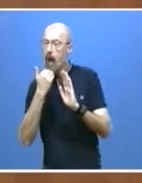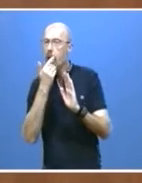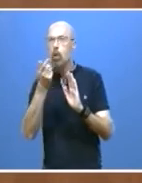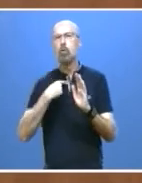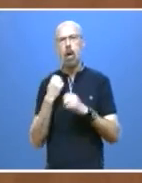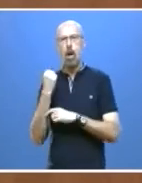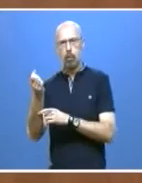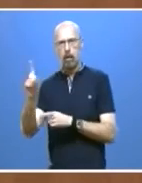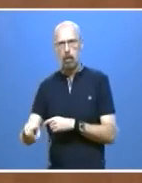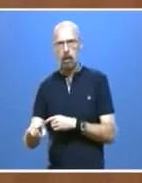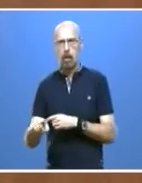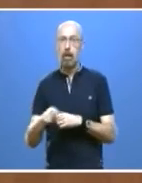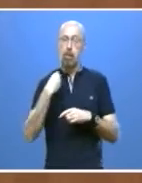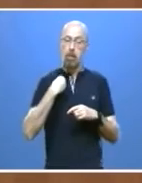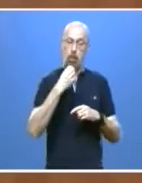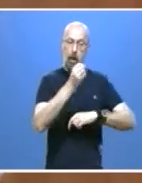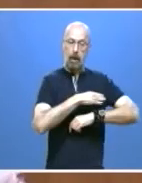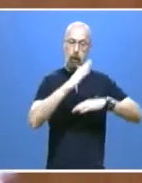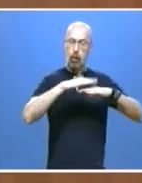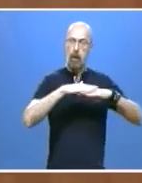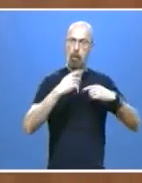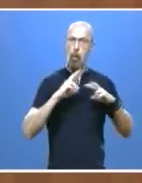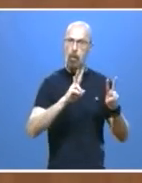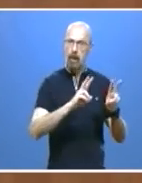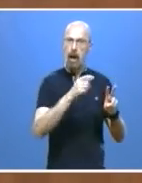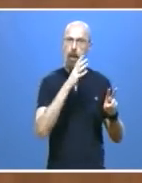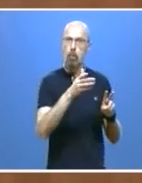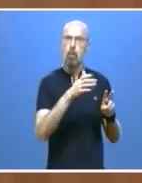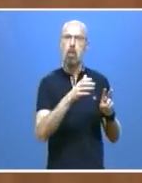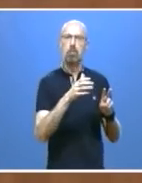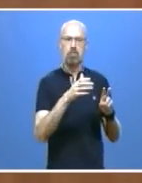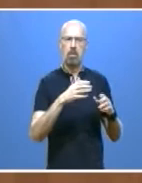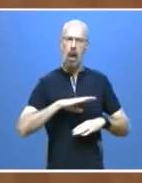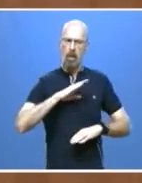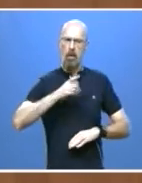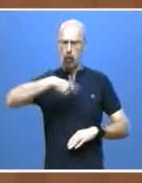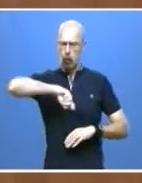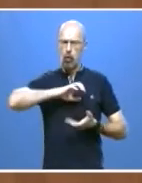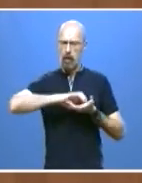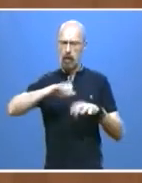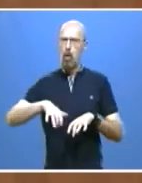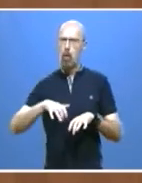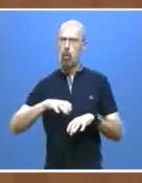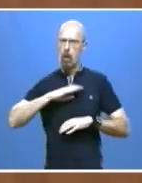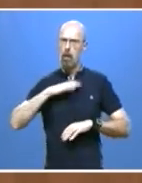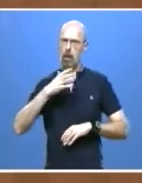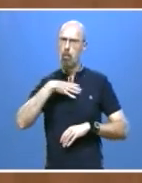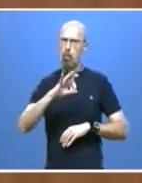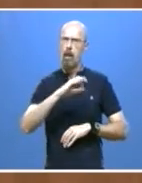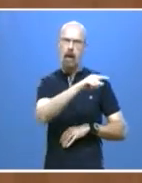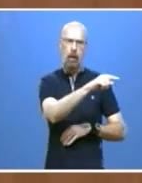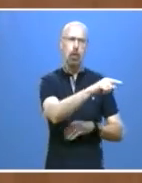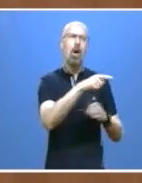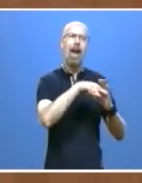gestión y también por eficiencia sobradamente demostrada en este ámbito nuestra comunidad autónoma merece gestionar